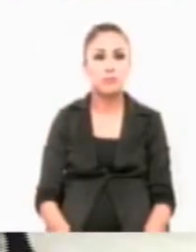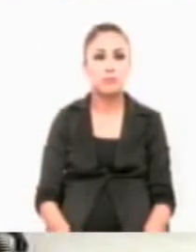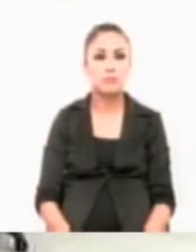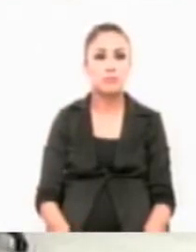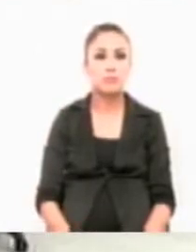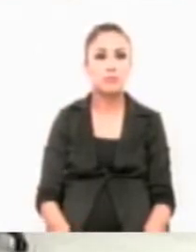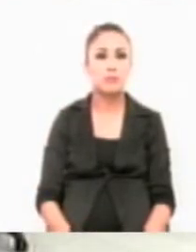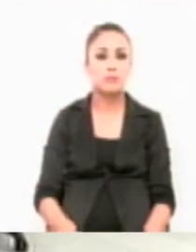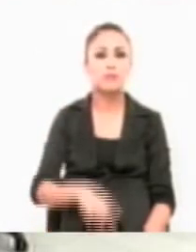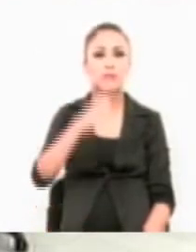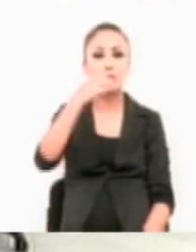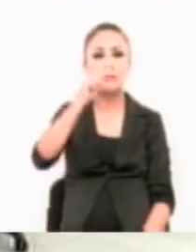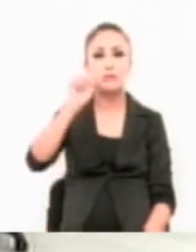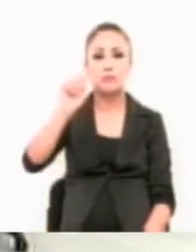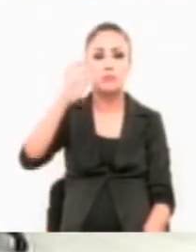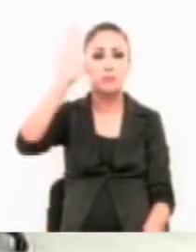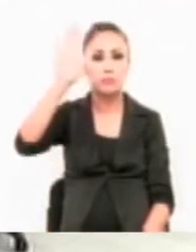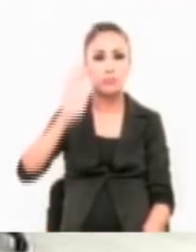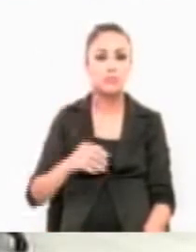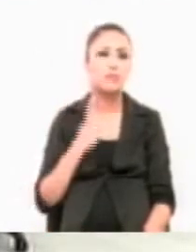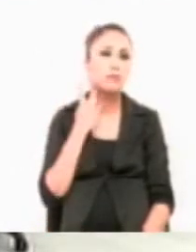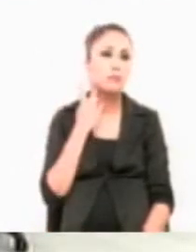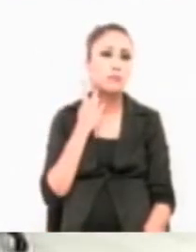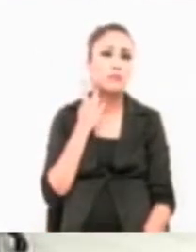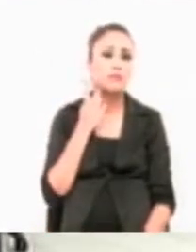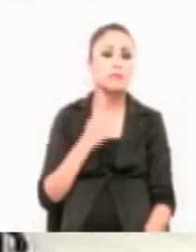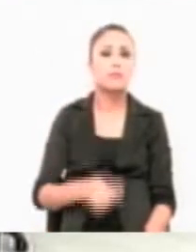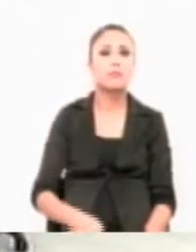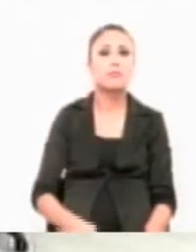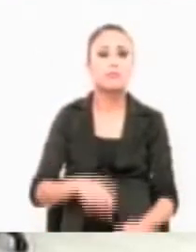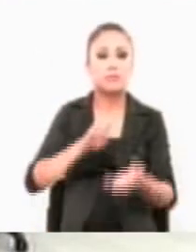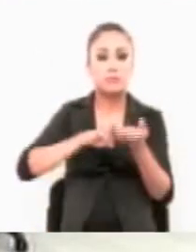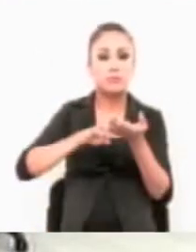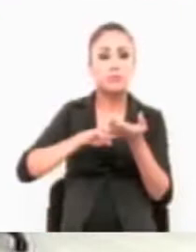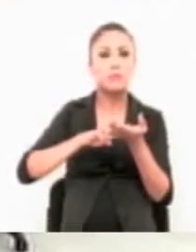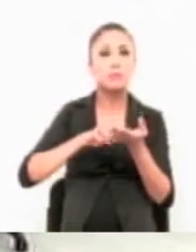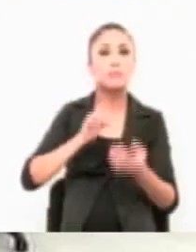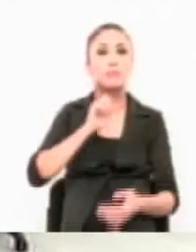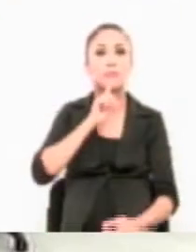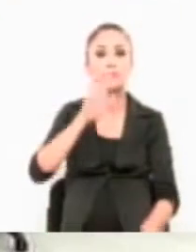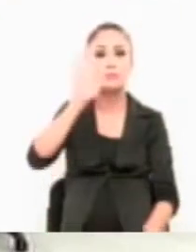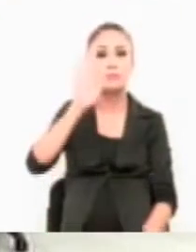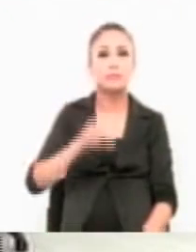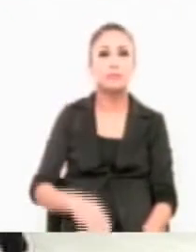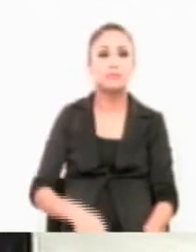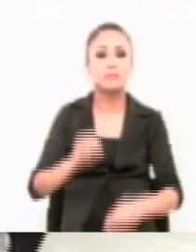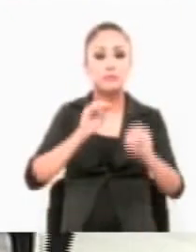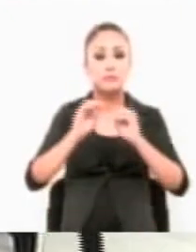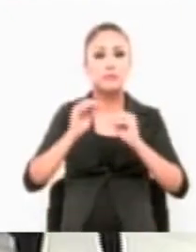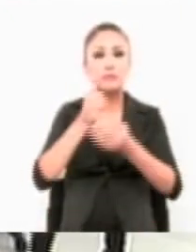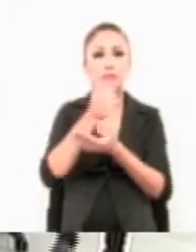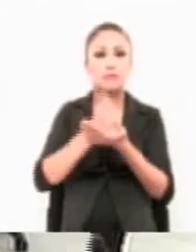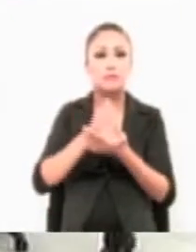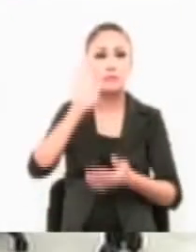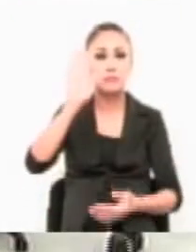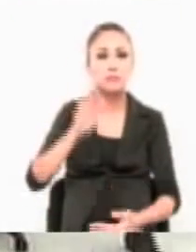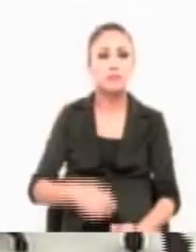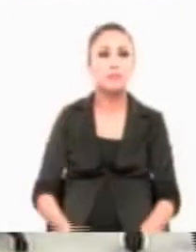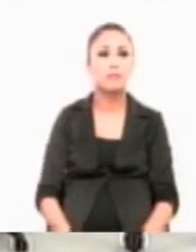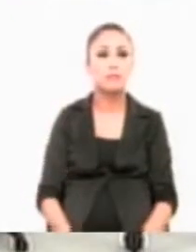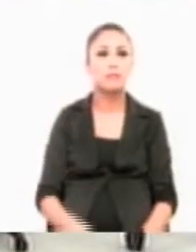Partido del Trabajo. Presente. Partido Verde Ecologista de México. Presente. Movimiento Ciudadano. Presente.